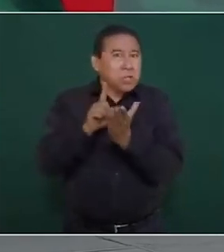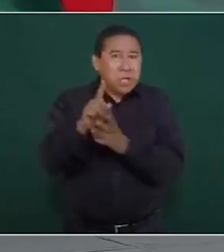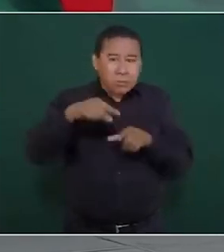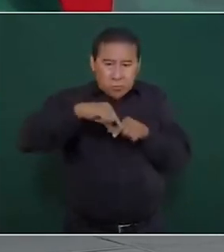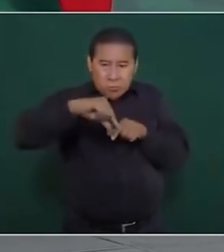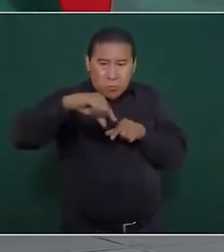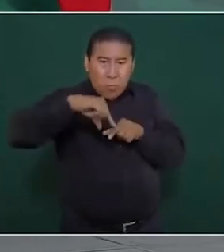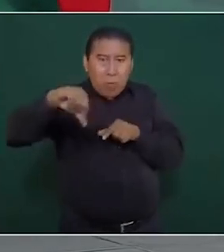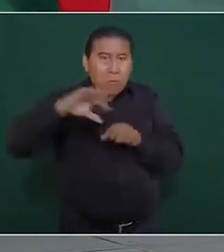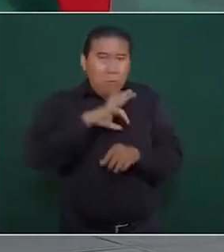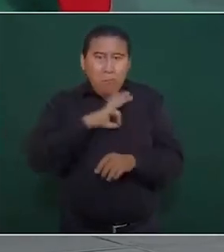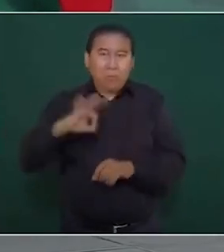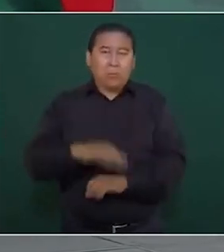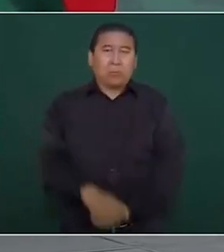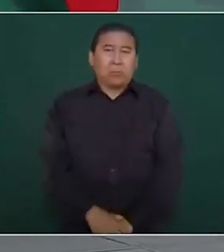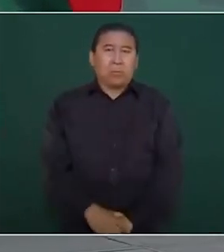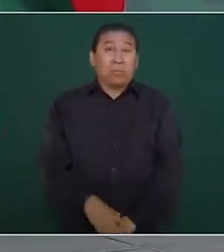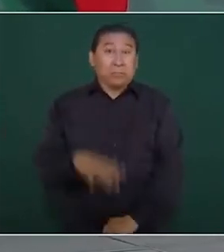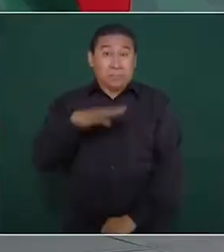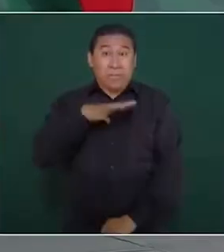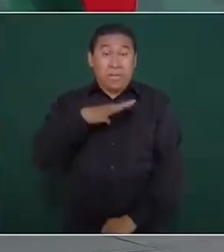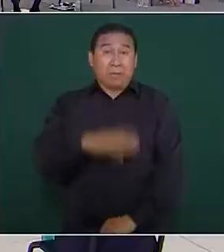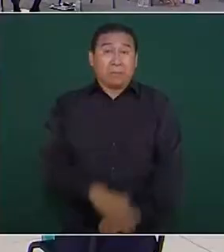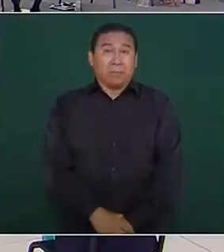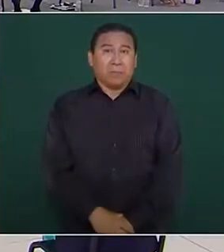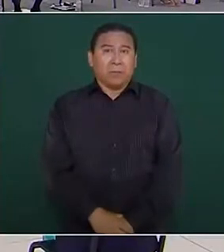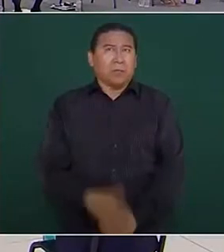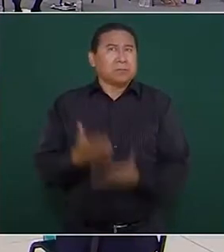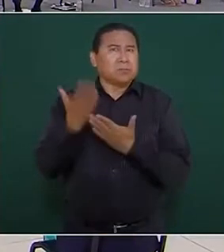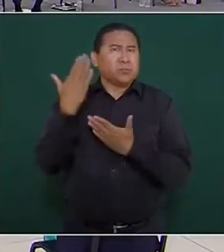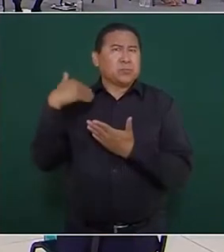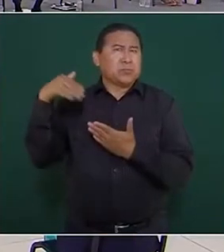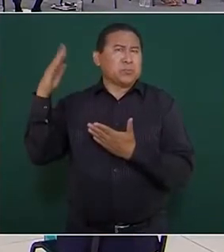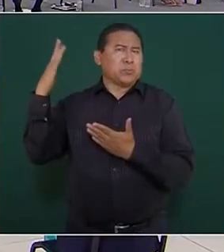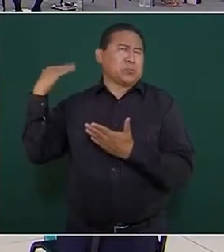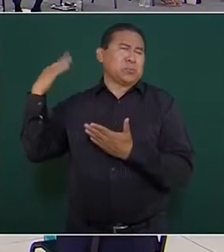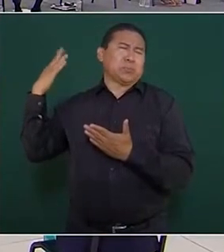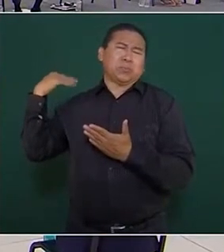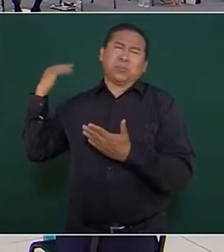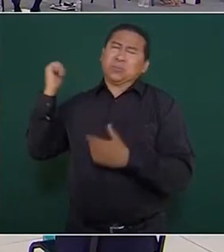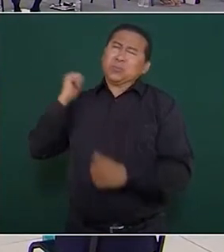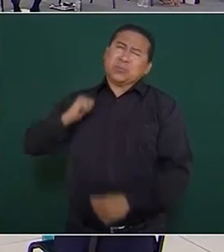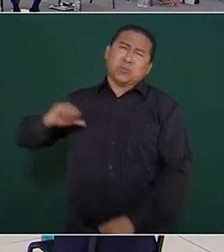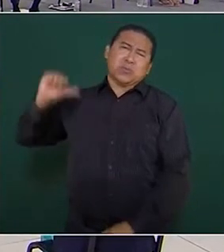vía que se tiene desde hace décadas.